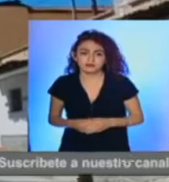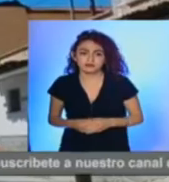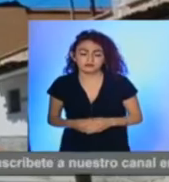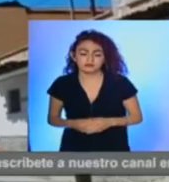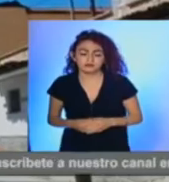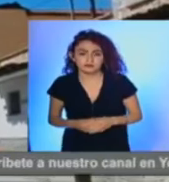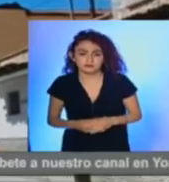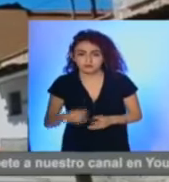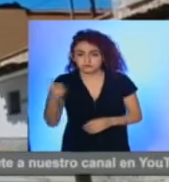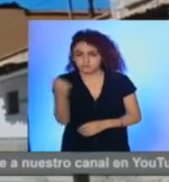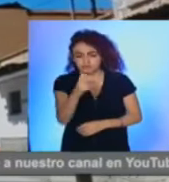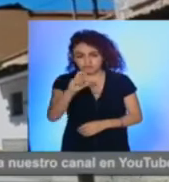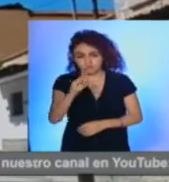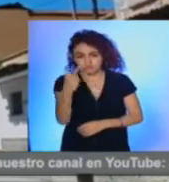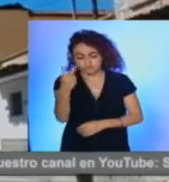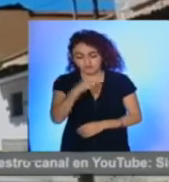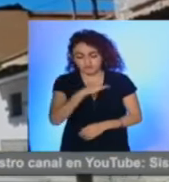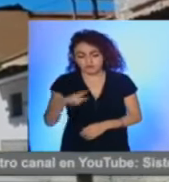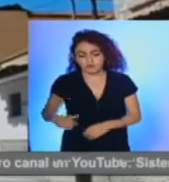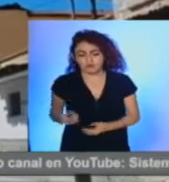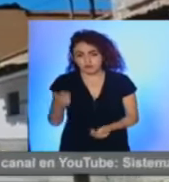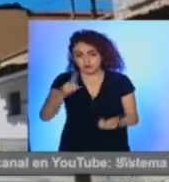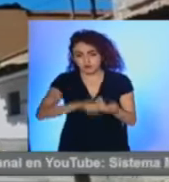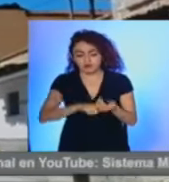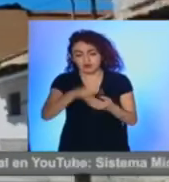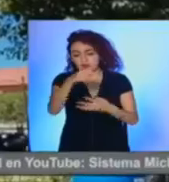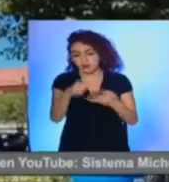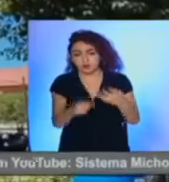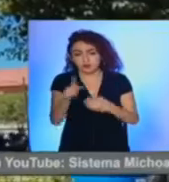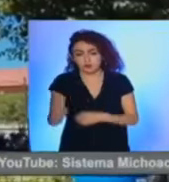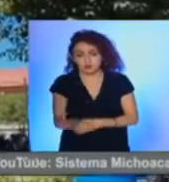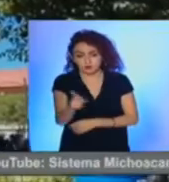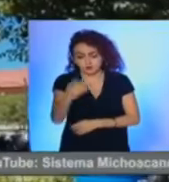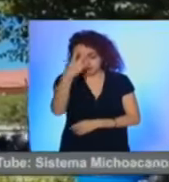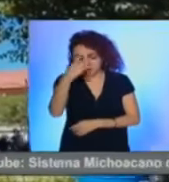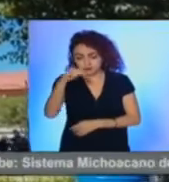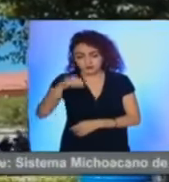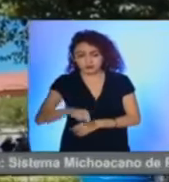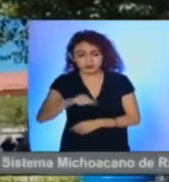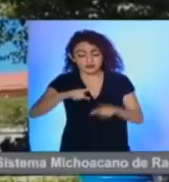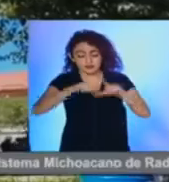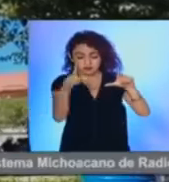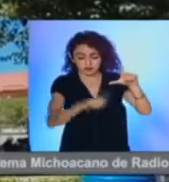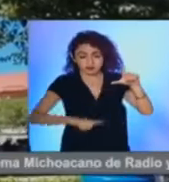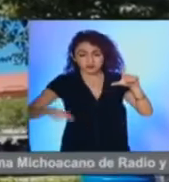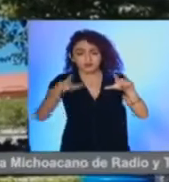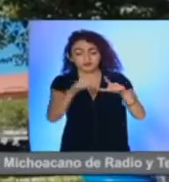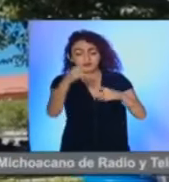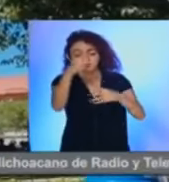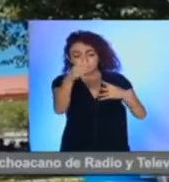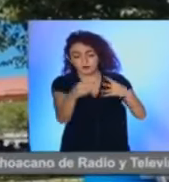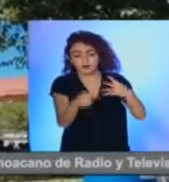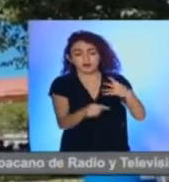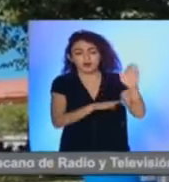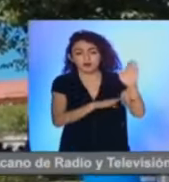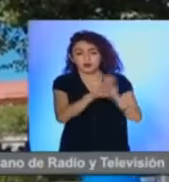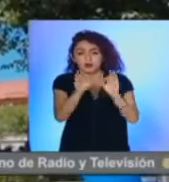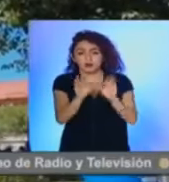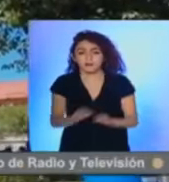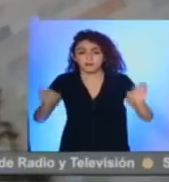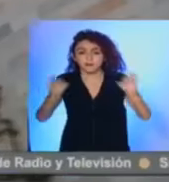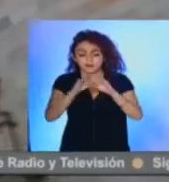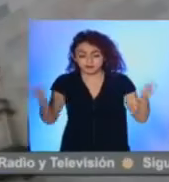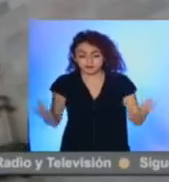los 132 municipios que guardan la denominación de Pueblos Mágicos en nuestro país se apuntalan como columna